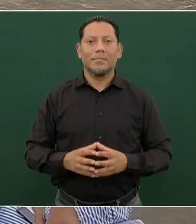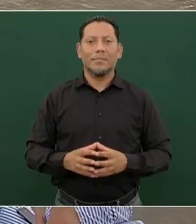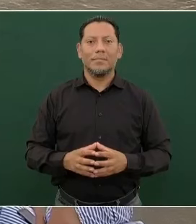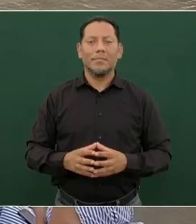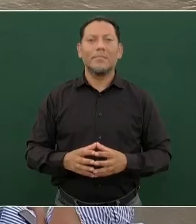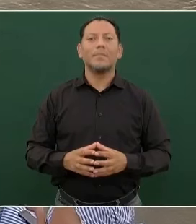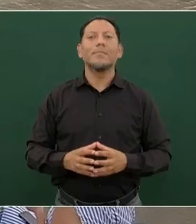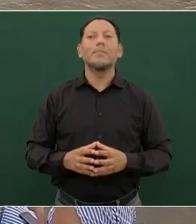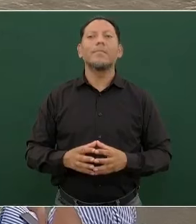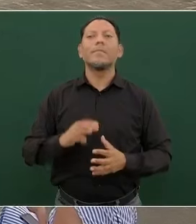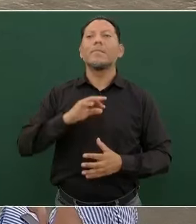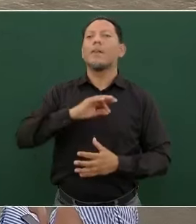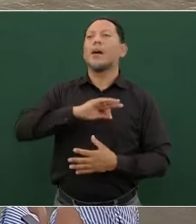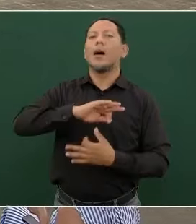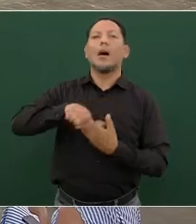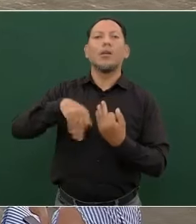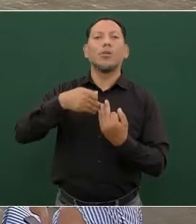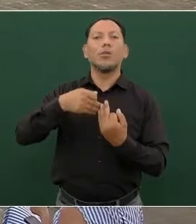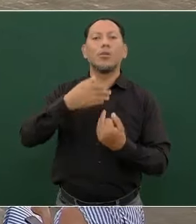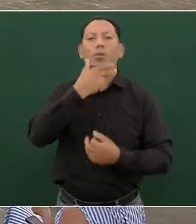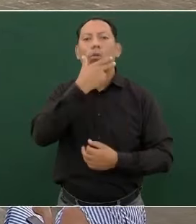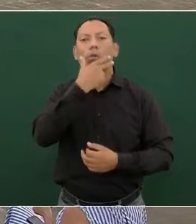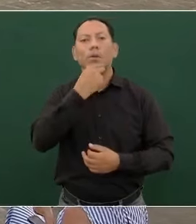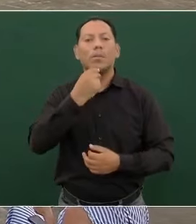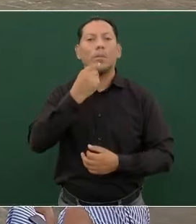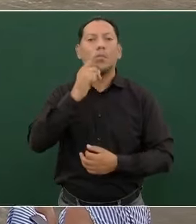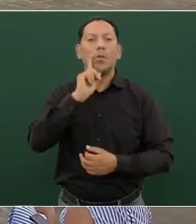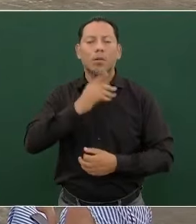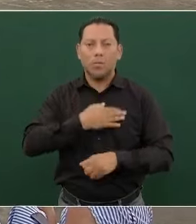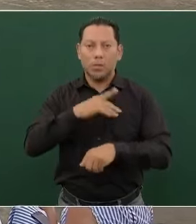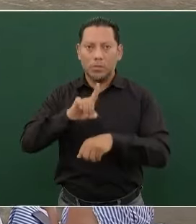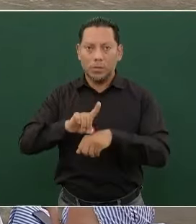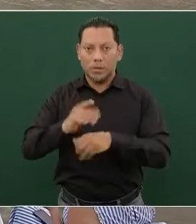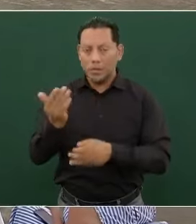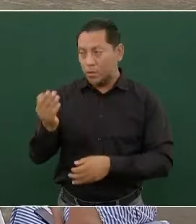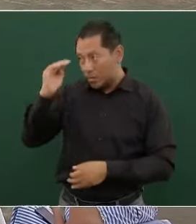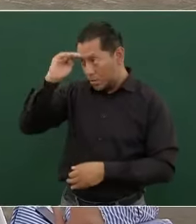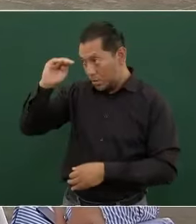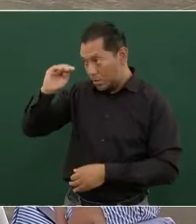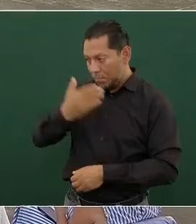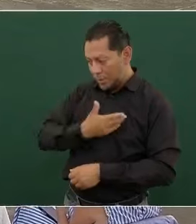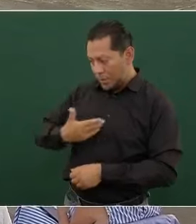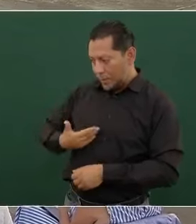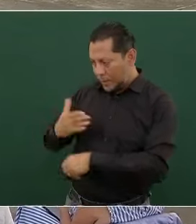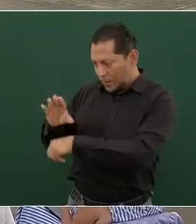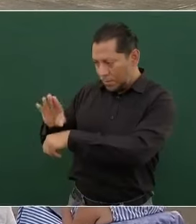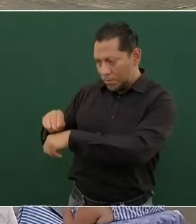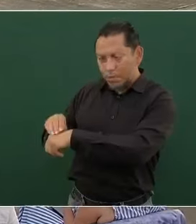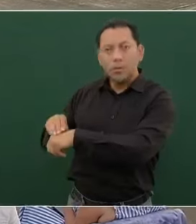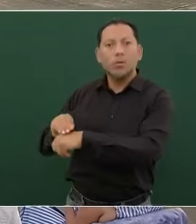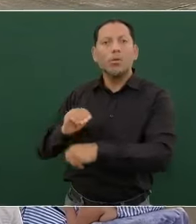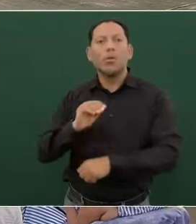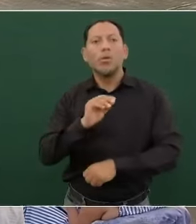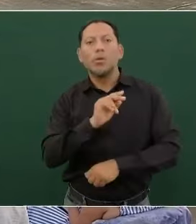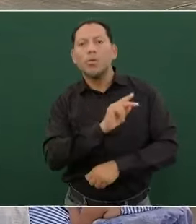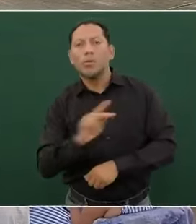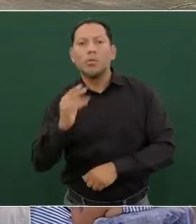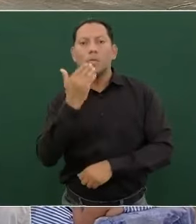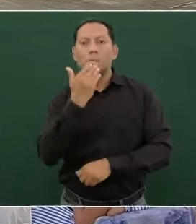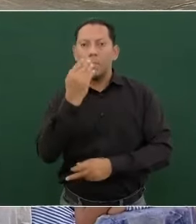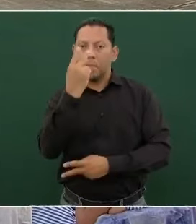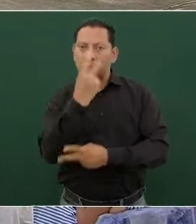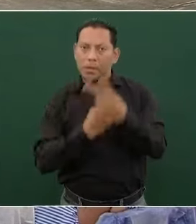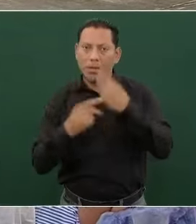Buenos días a todas y a todos. Señor presidente, con su permiso, sean todos bienvenidos a Puerto